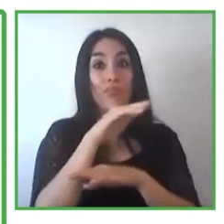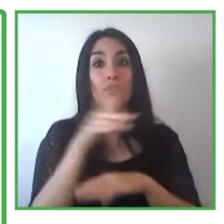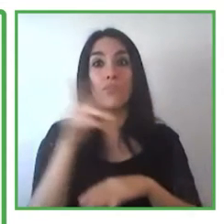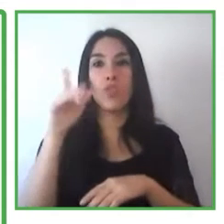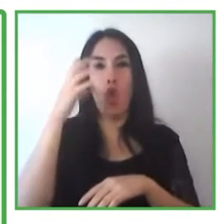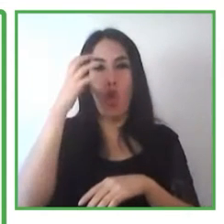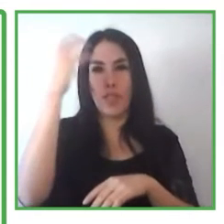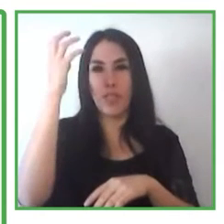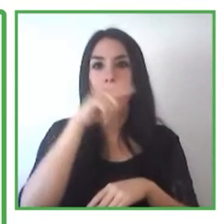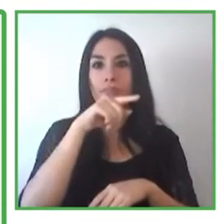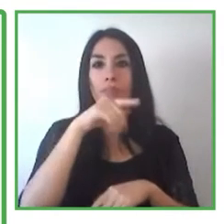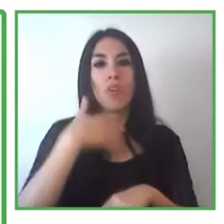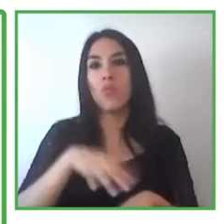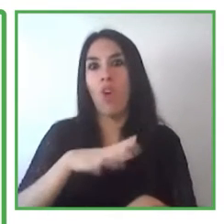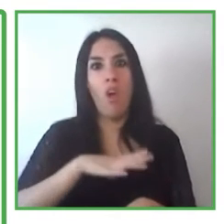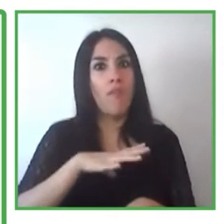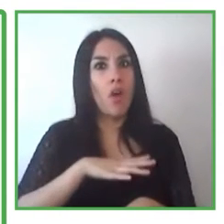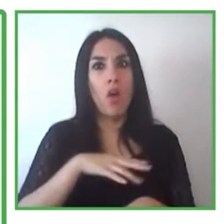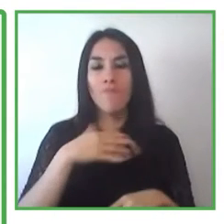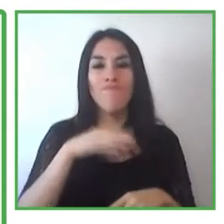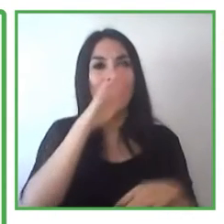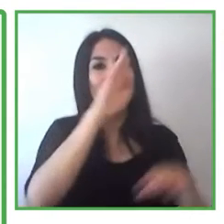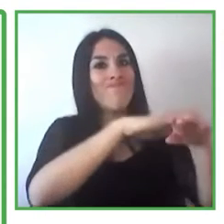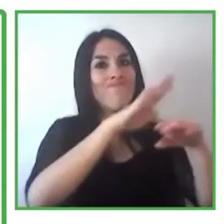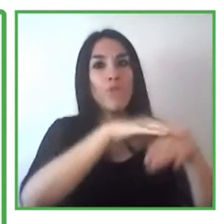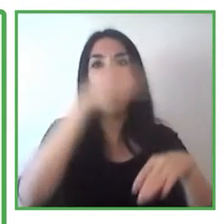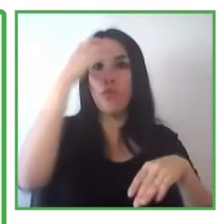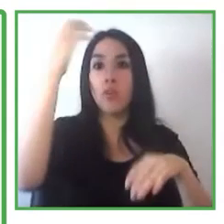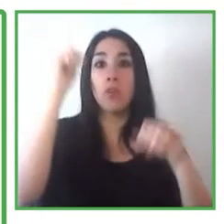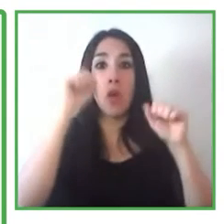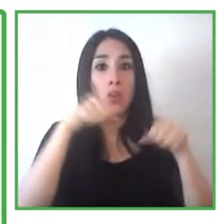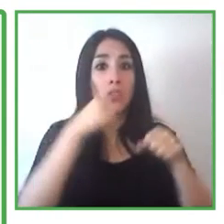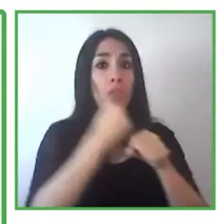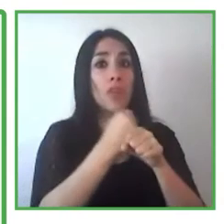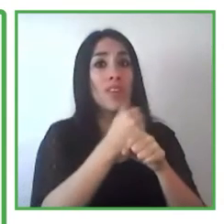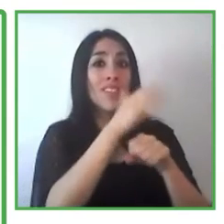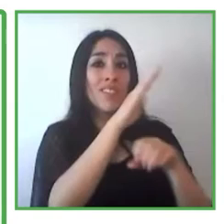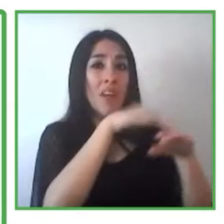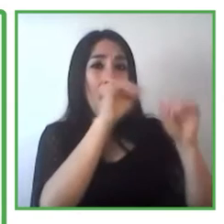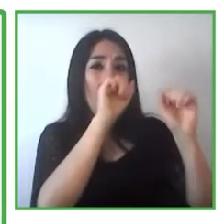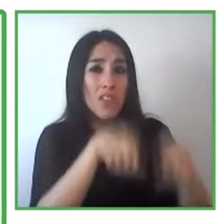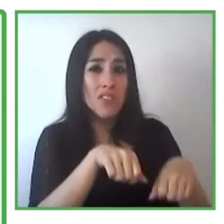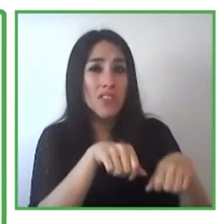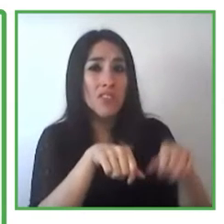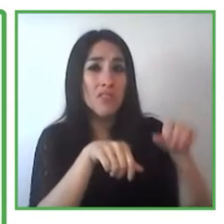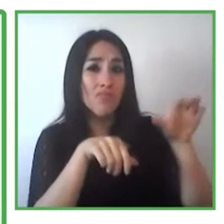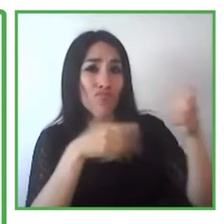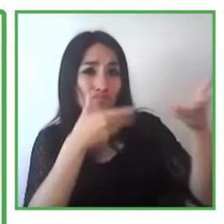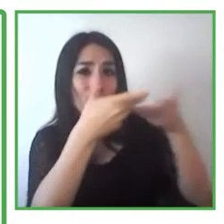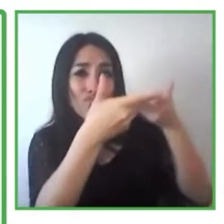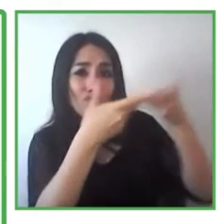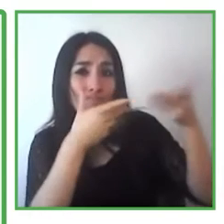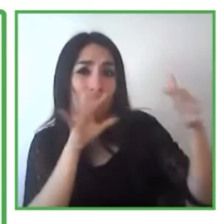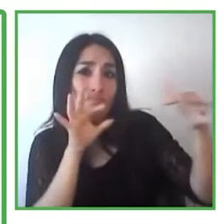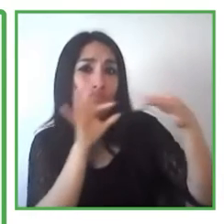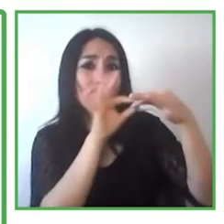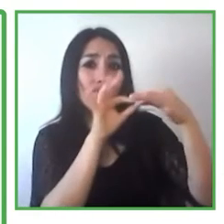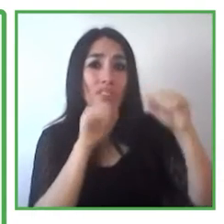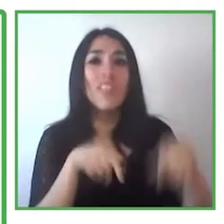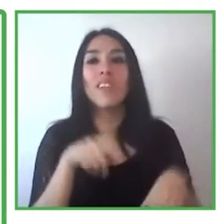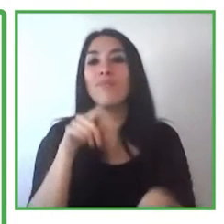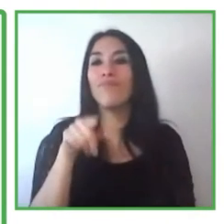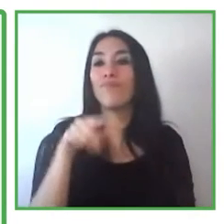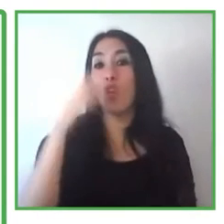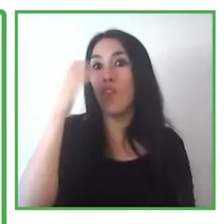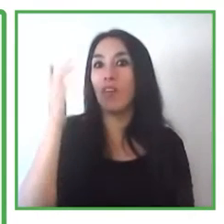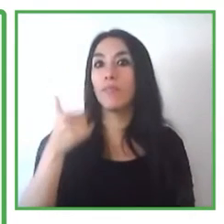directamente para poder hacer alguna alianza que en donde ellos puedan ser incluso centros de